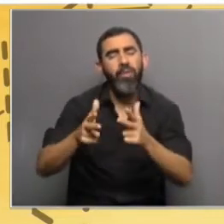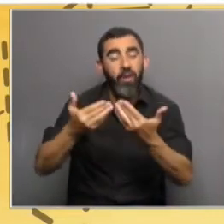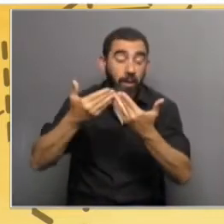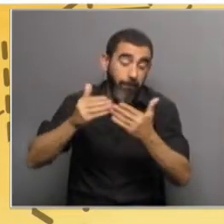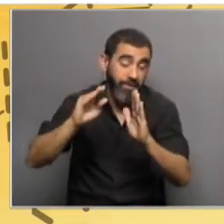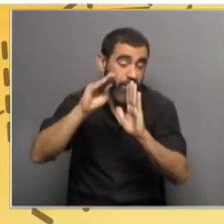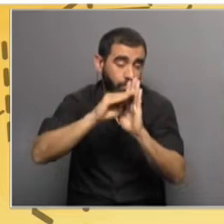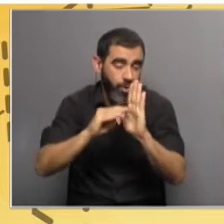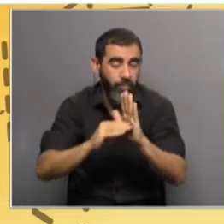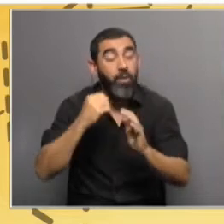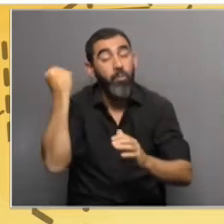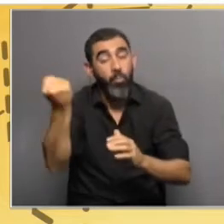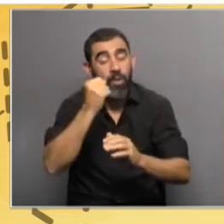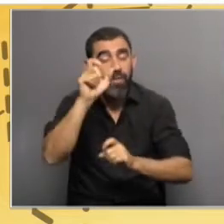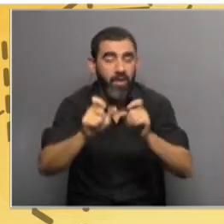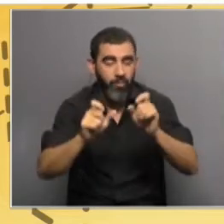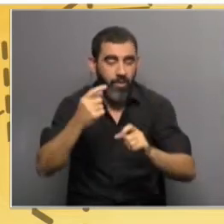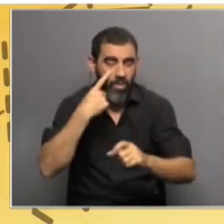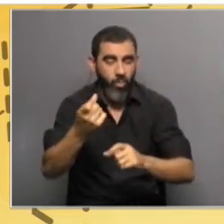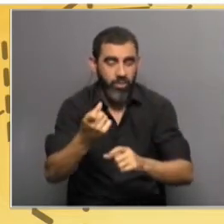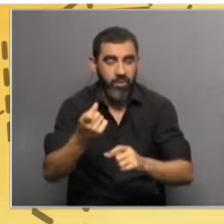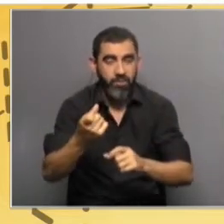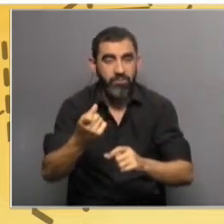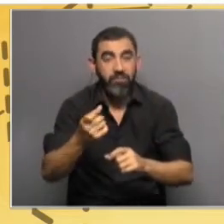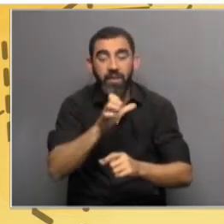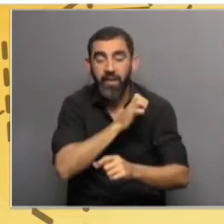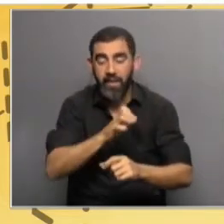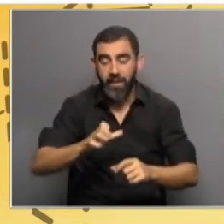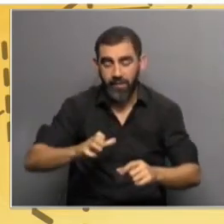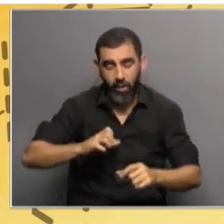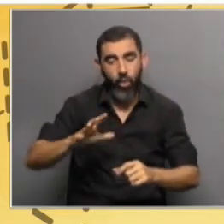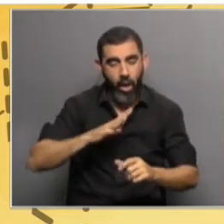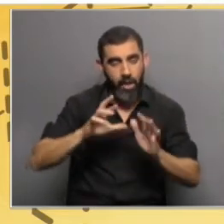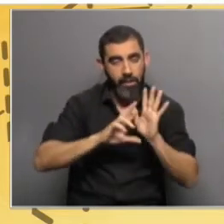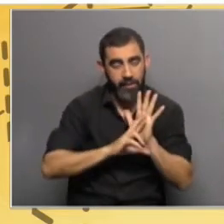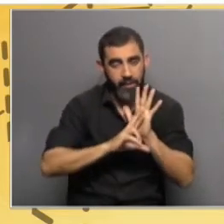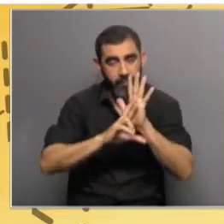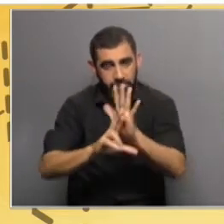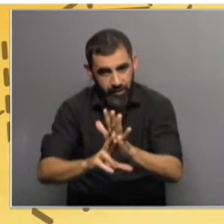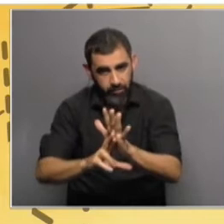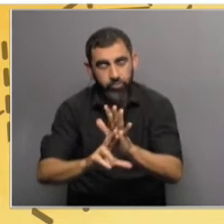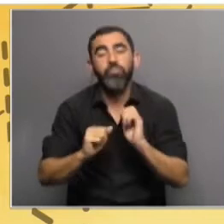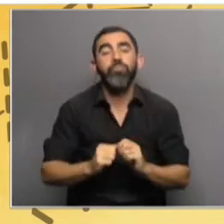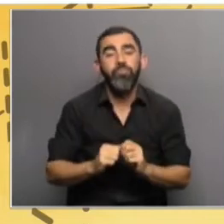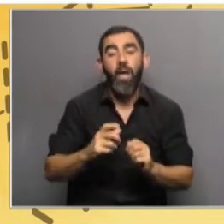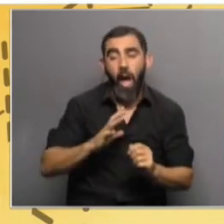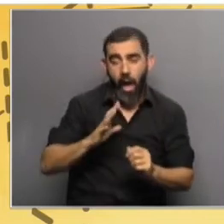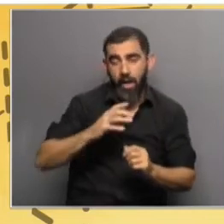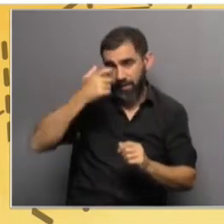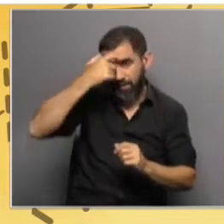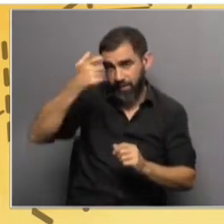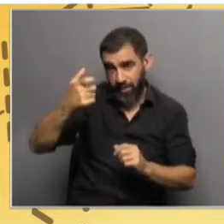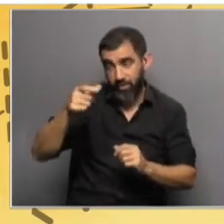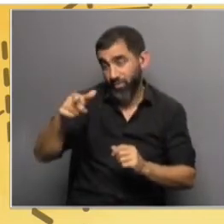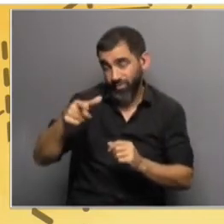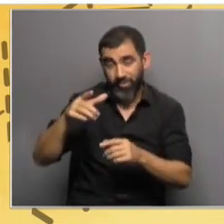la gente lo vea desde acá, los Estados tienen su representación, sus cuerpos técnicos, como en el caso nuestro, el